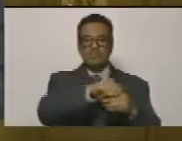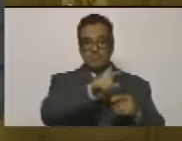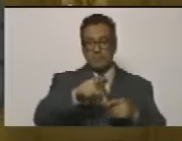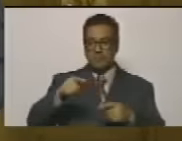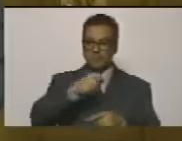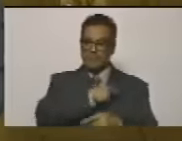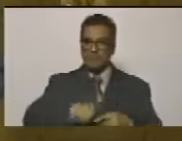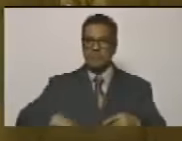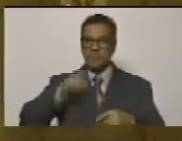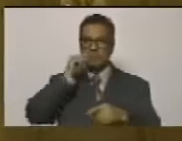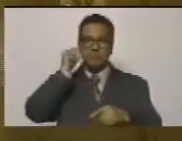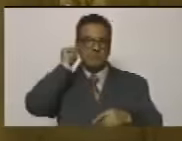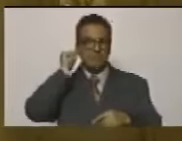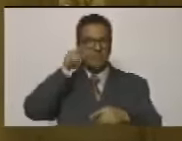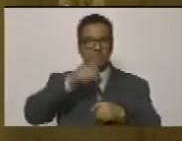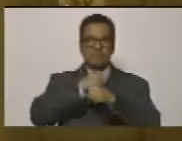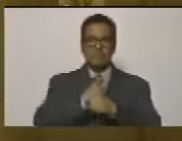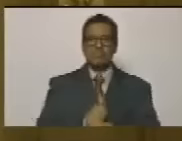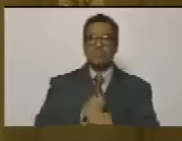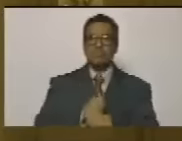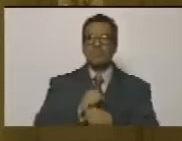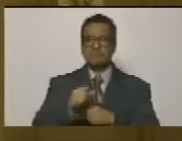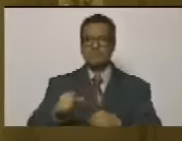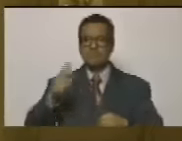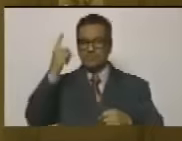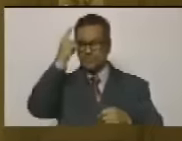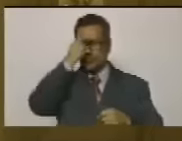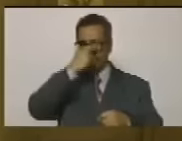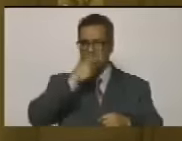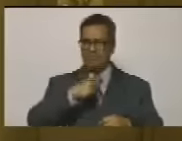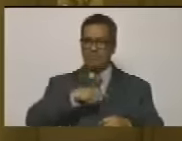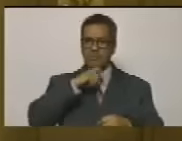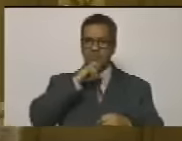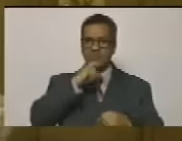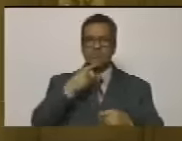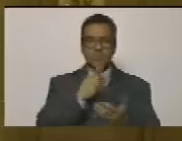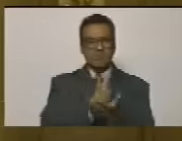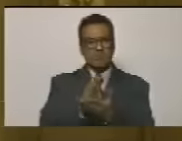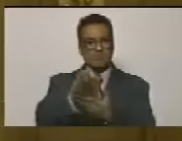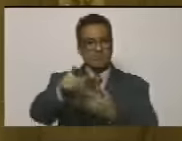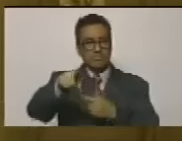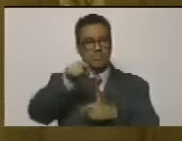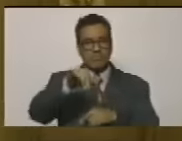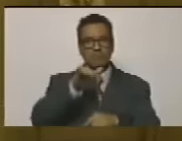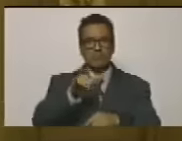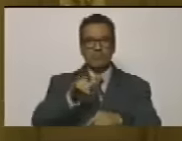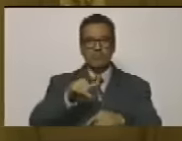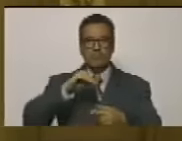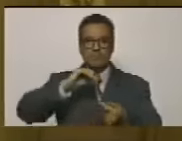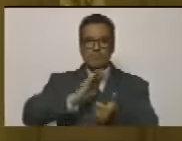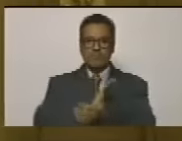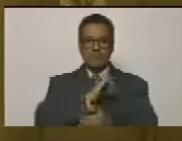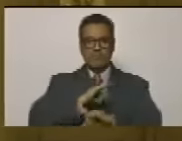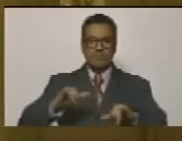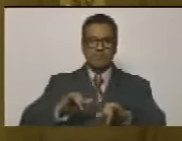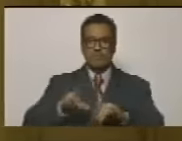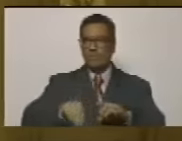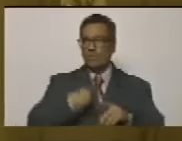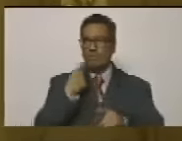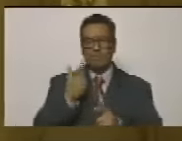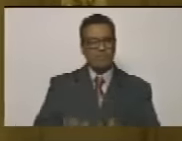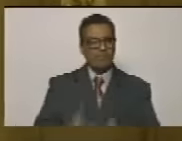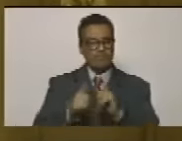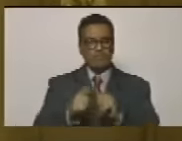candidatas, aspirantes como hipócritas a decidir el destino de un país que ellos están destruyendo. No podemos